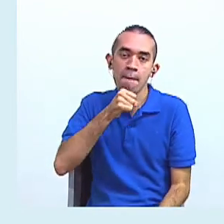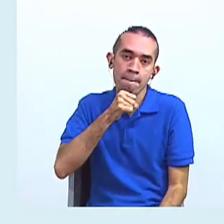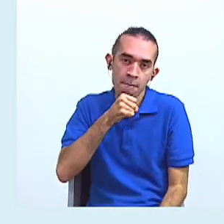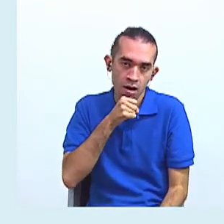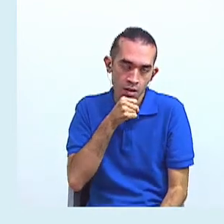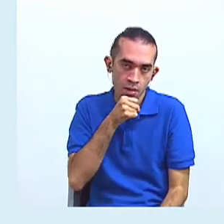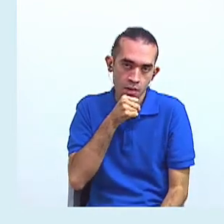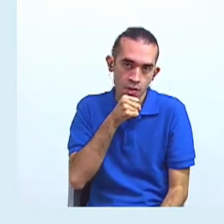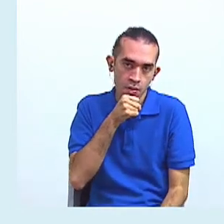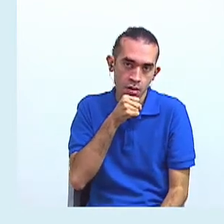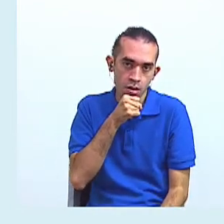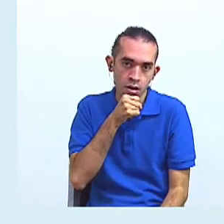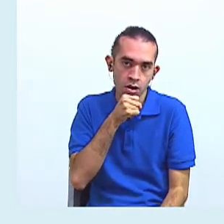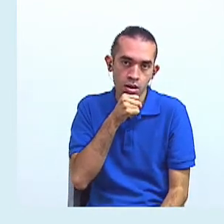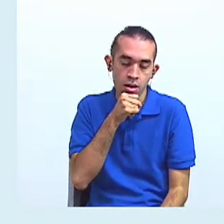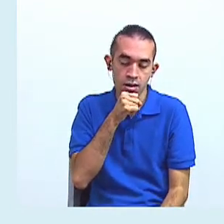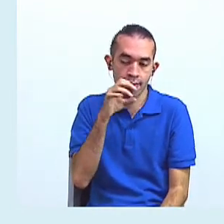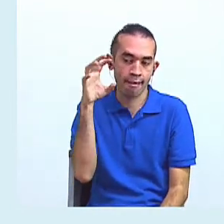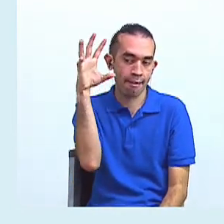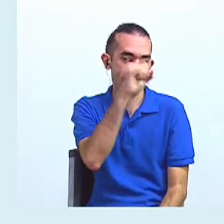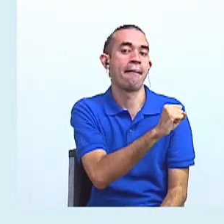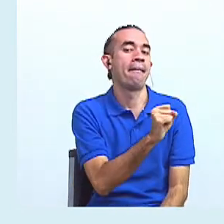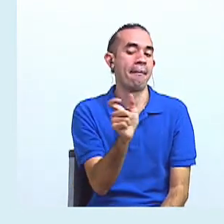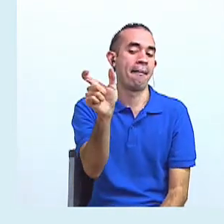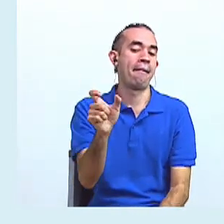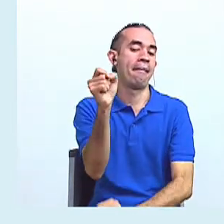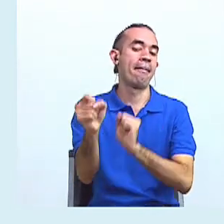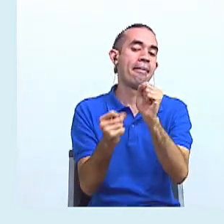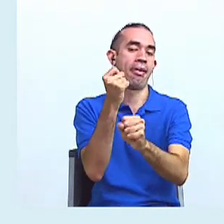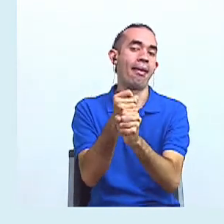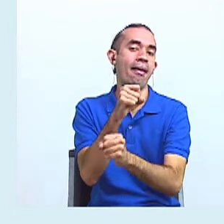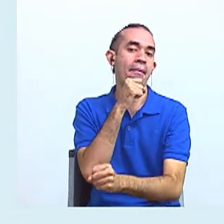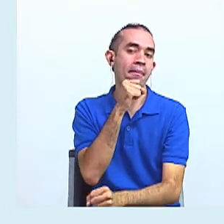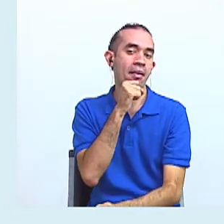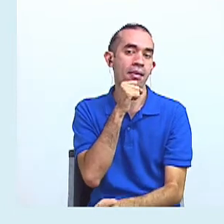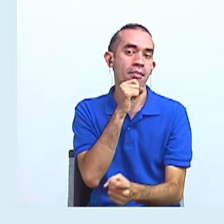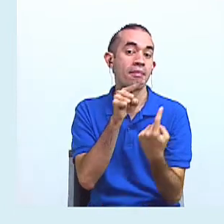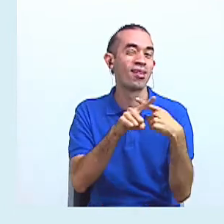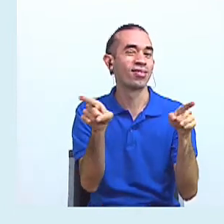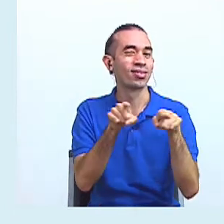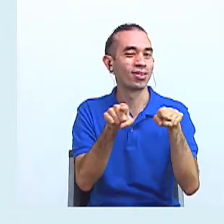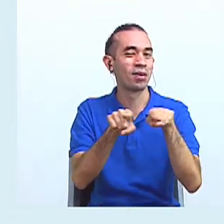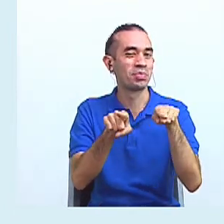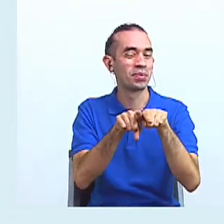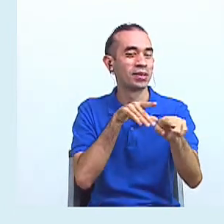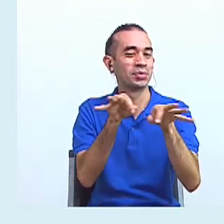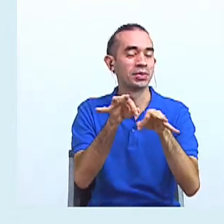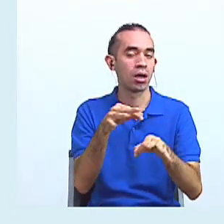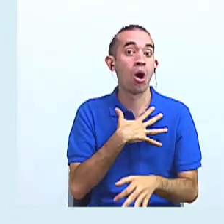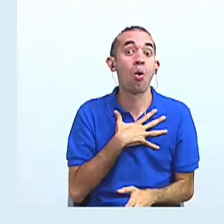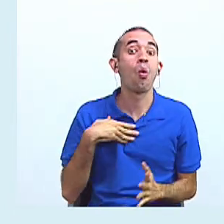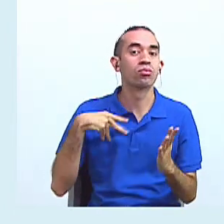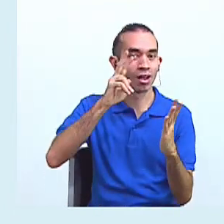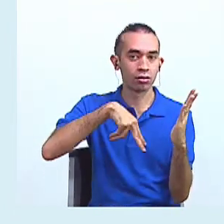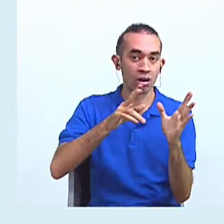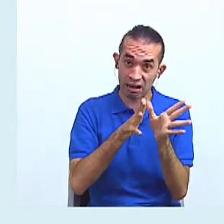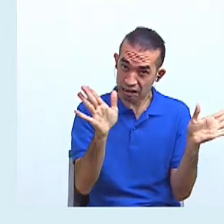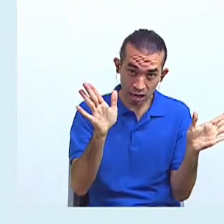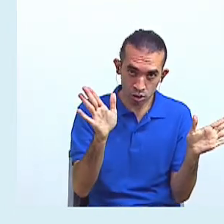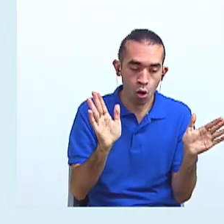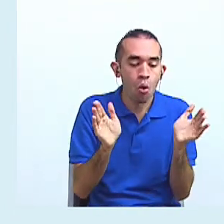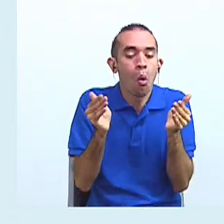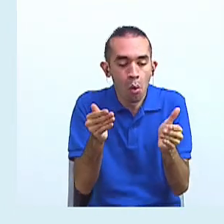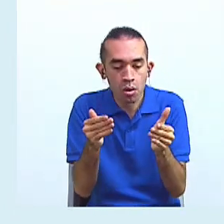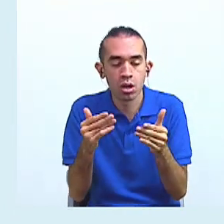Pero también nos detalla una característica. Su gusto por la lectura. Y no cualquier lectura. Por las